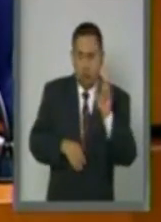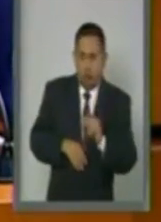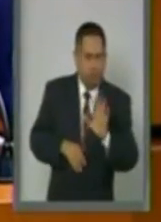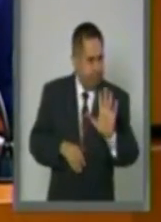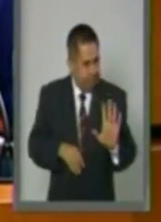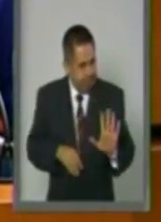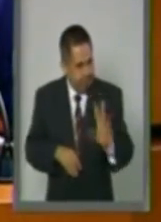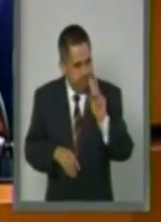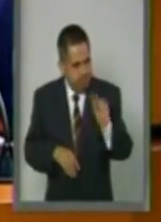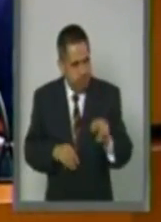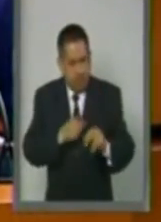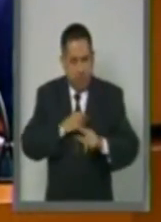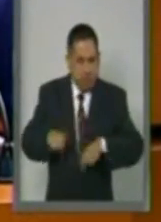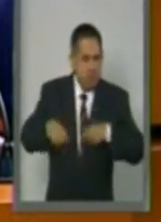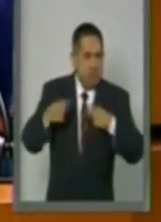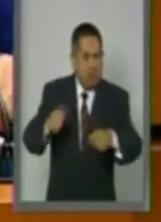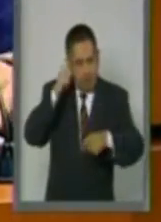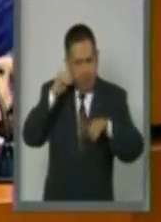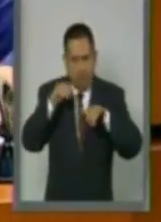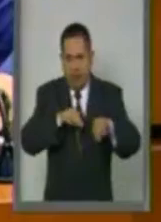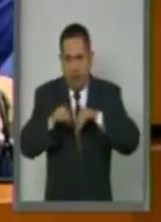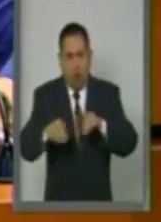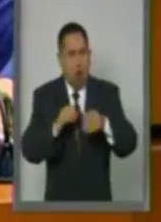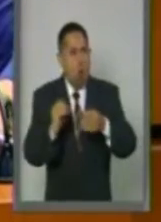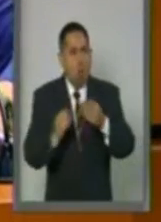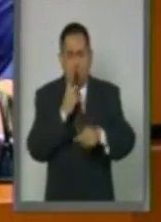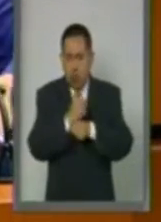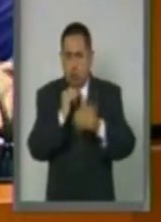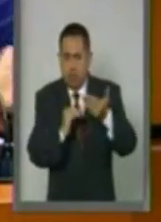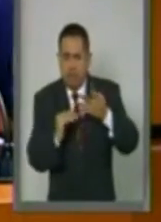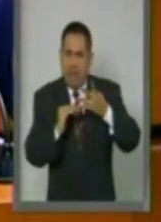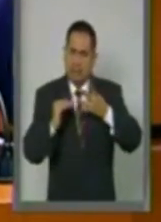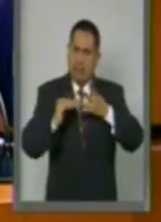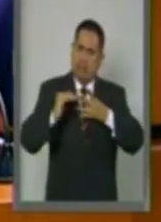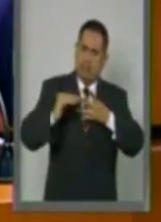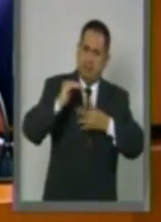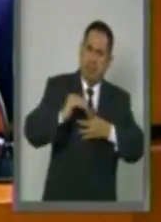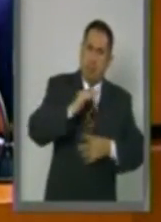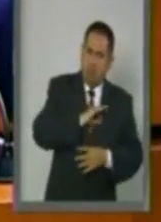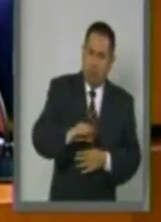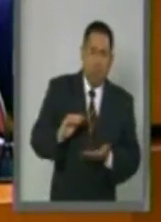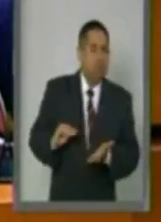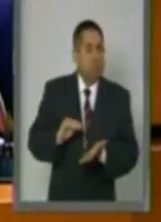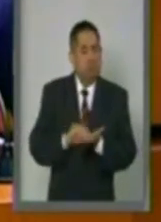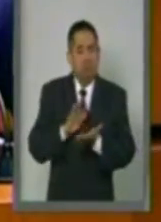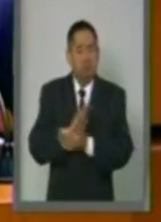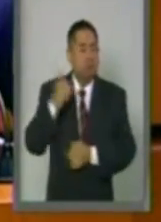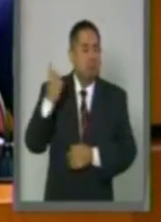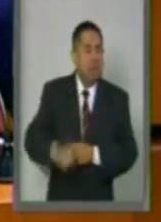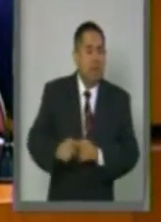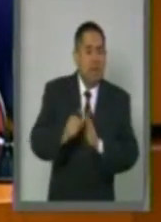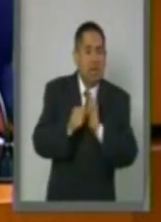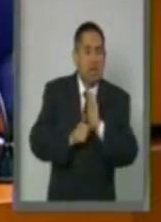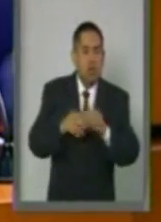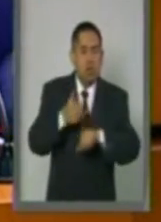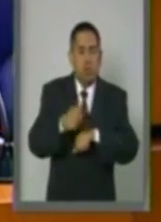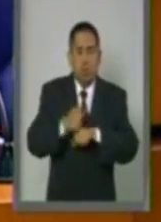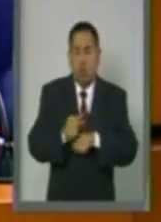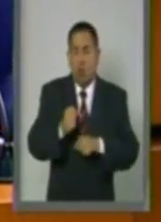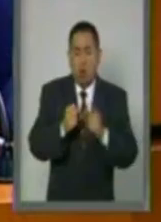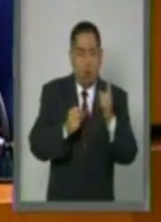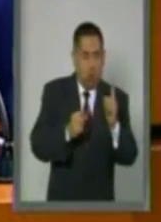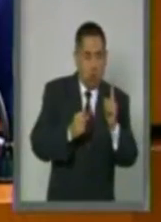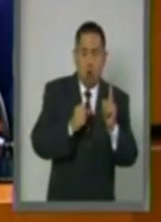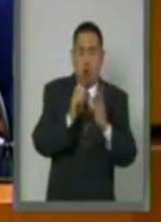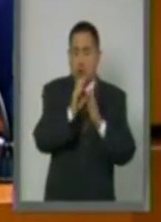permanencia o ascenso laborales de acuerdo a lo que establece el párrafo quinto del artículo primero